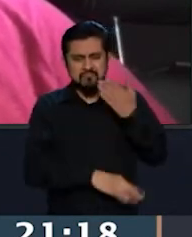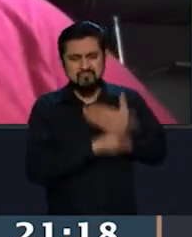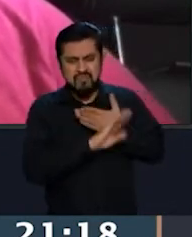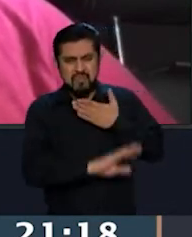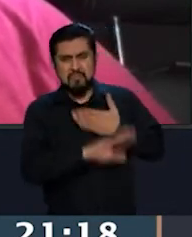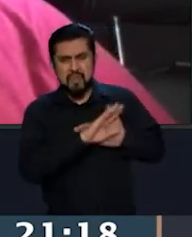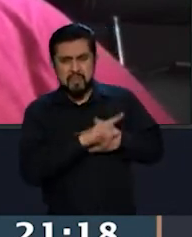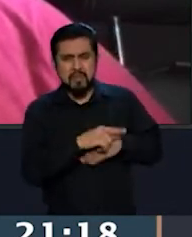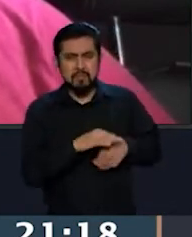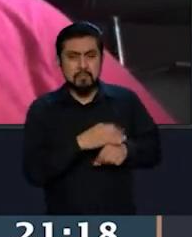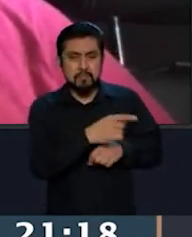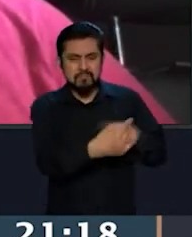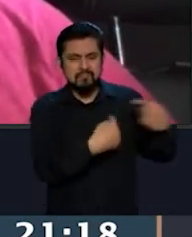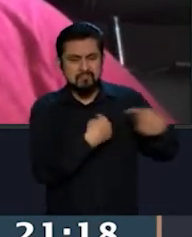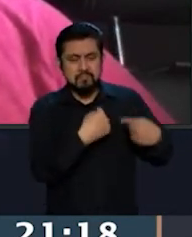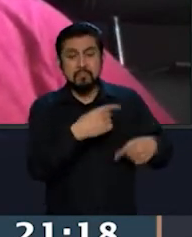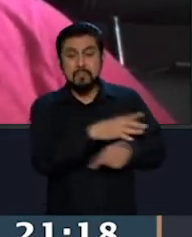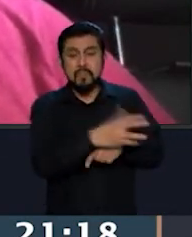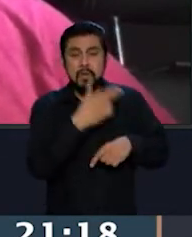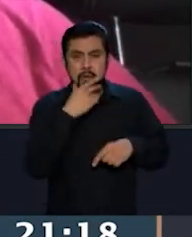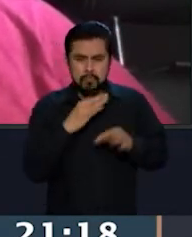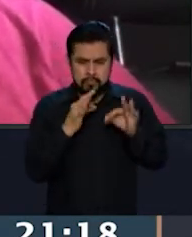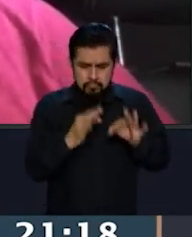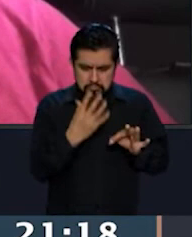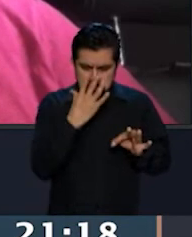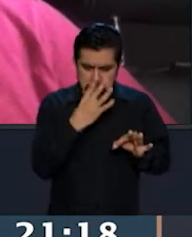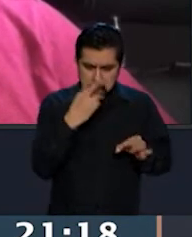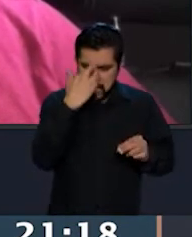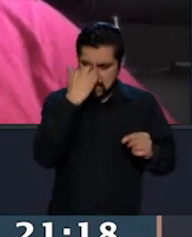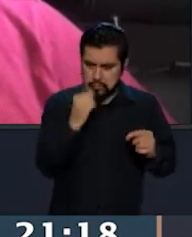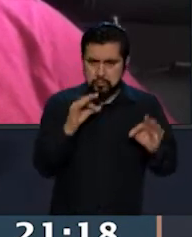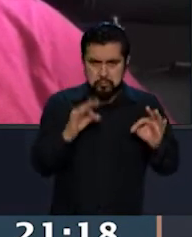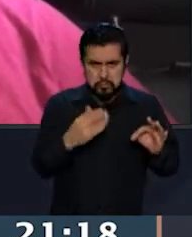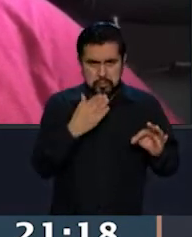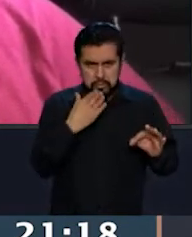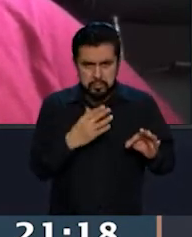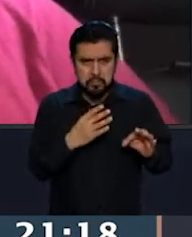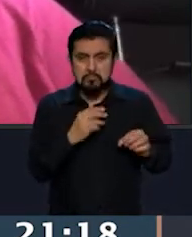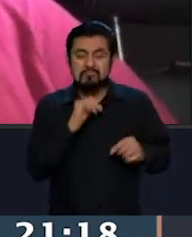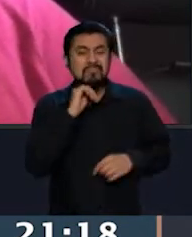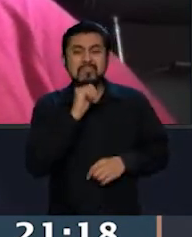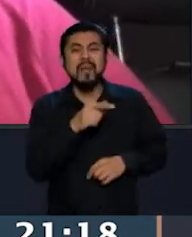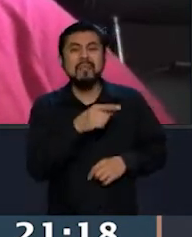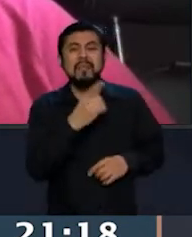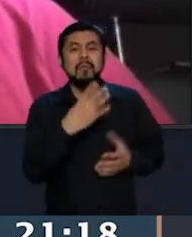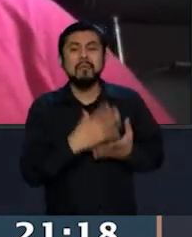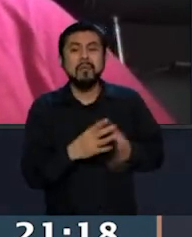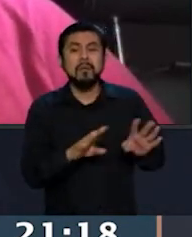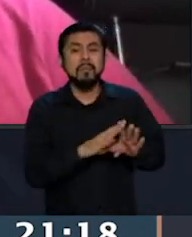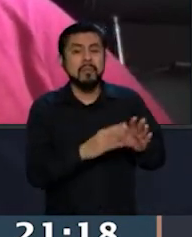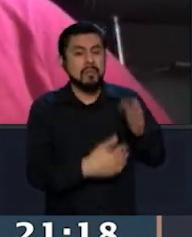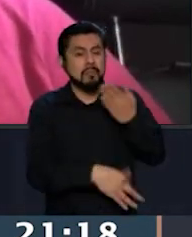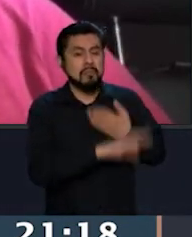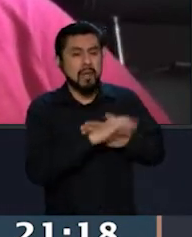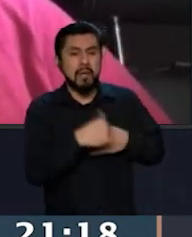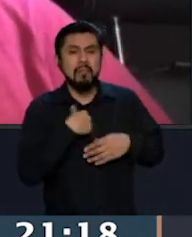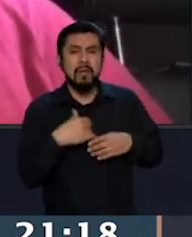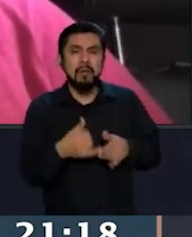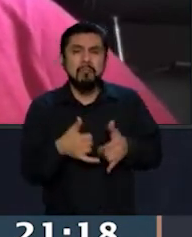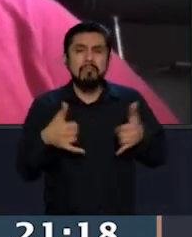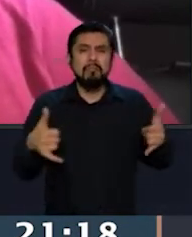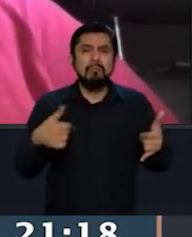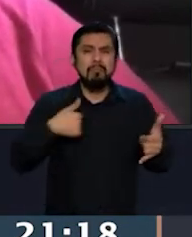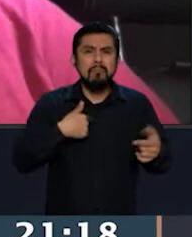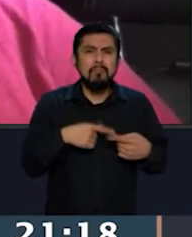cómo pienso, no debatiendo políticamente, no con ideas, no con argumentos, sino señalando mi físico, mi peso, mi